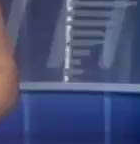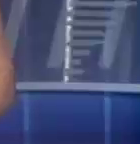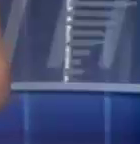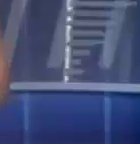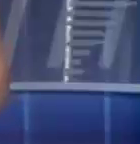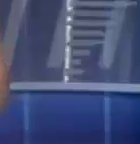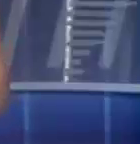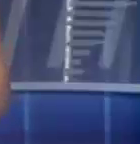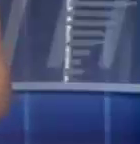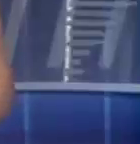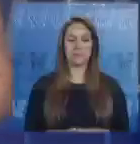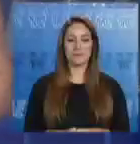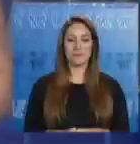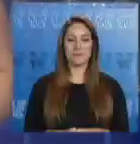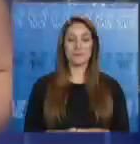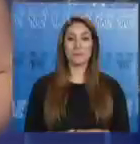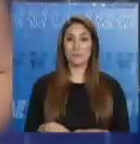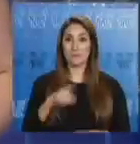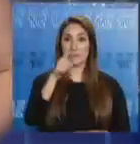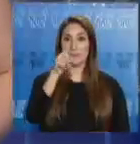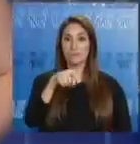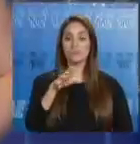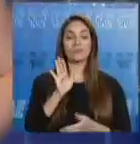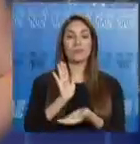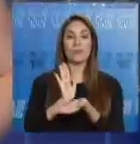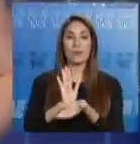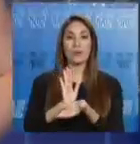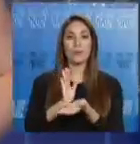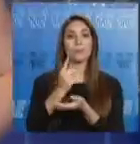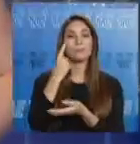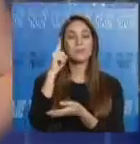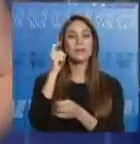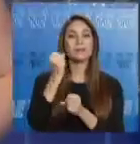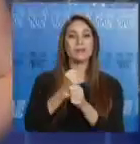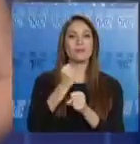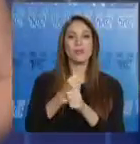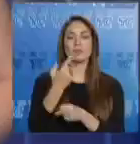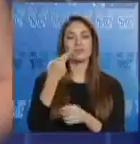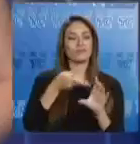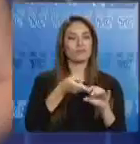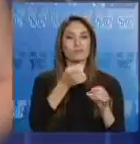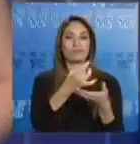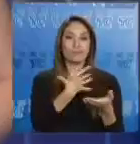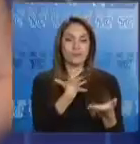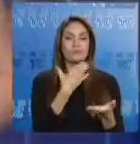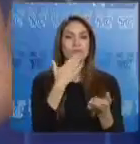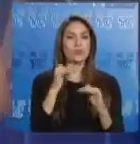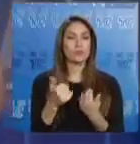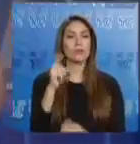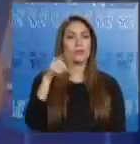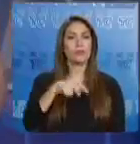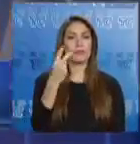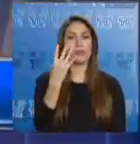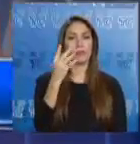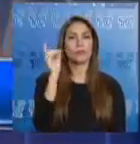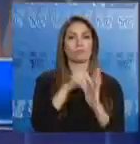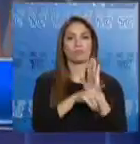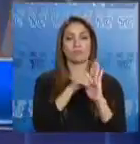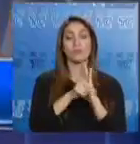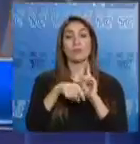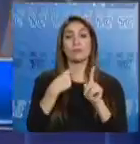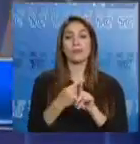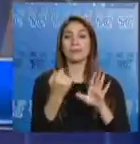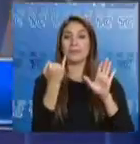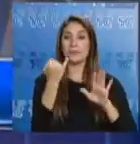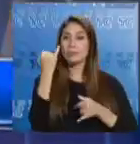Uno de los requisitos para acceder al seguro de desempleo es tener al menos 24 aportaciones y que las últimas seis sean